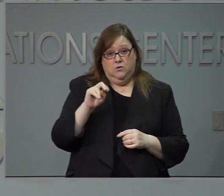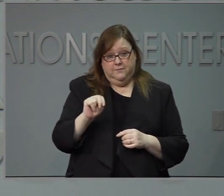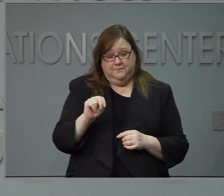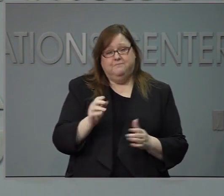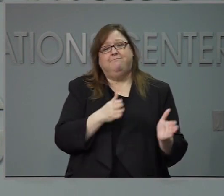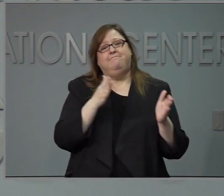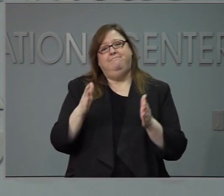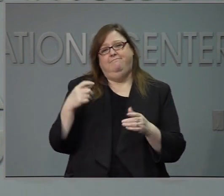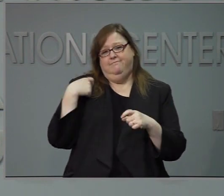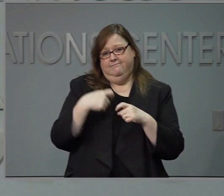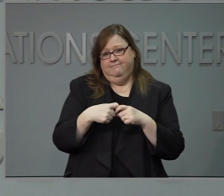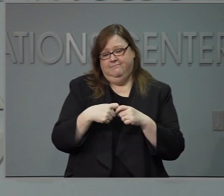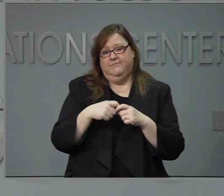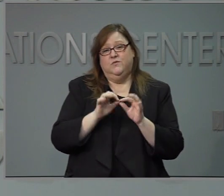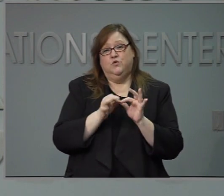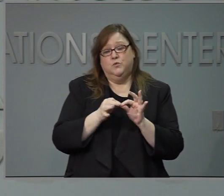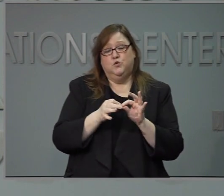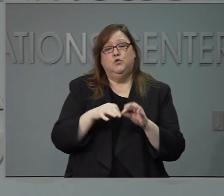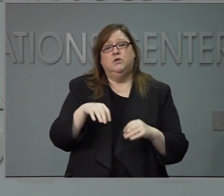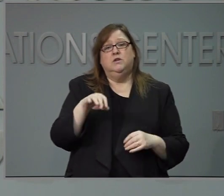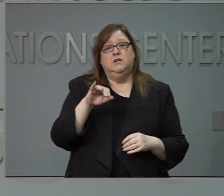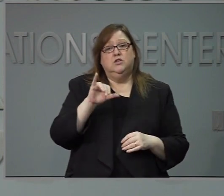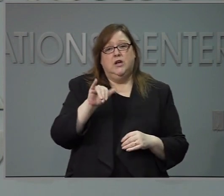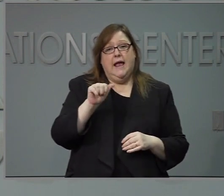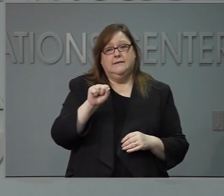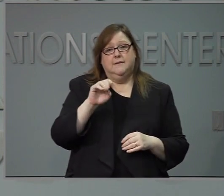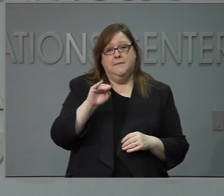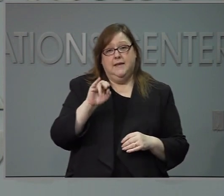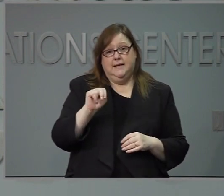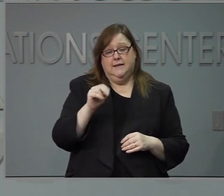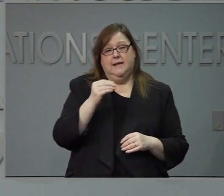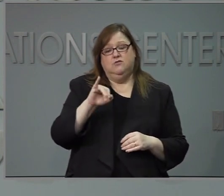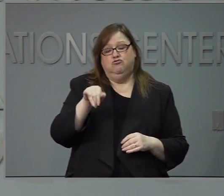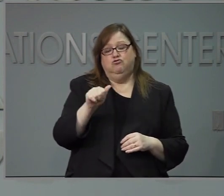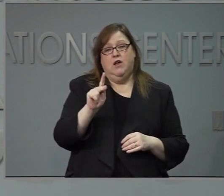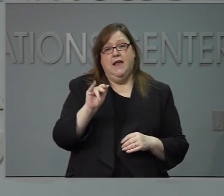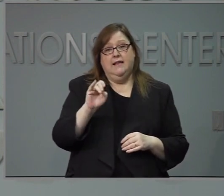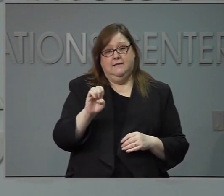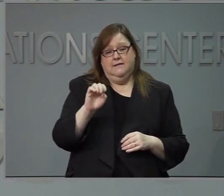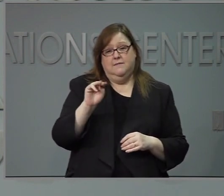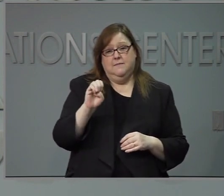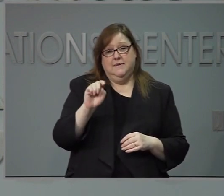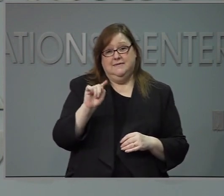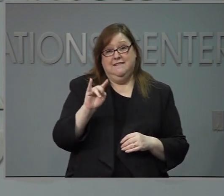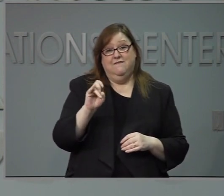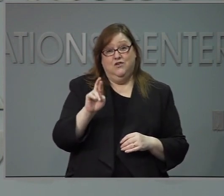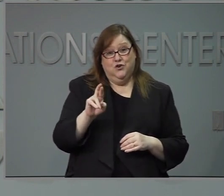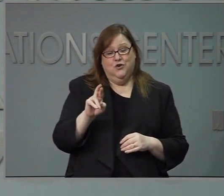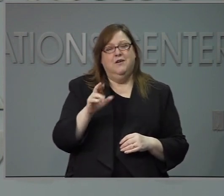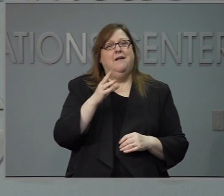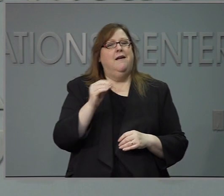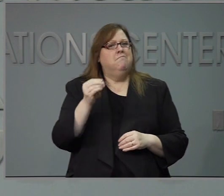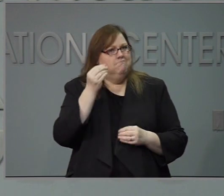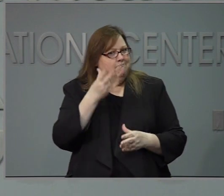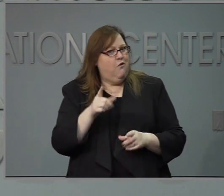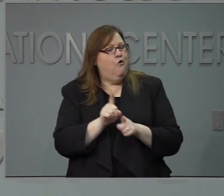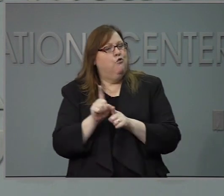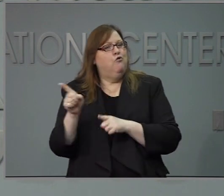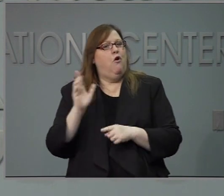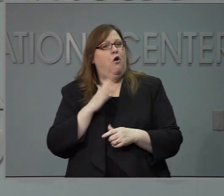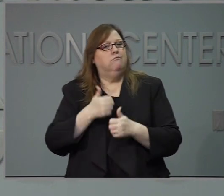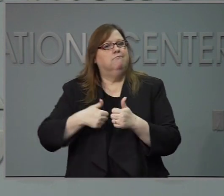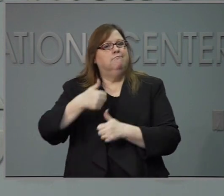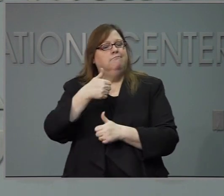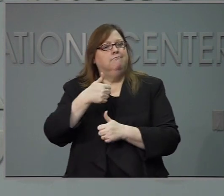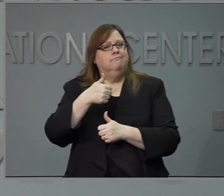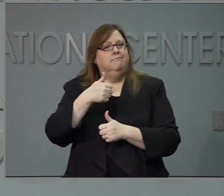tenemos a nuestro secretario de salud. Cooks de Seguridad. Cooks ahora vamos